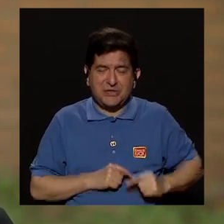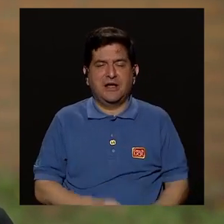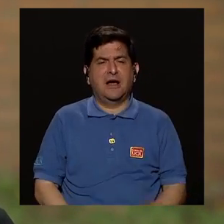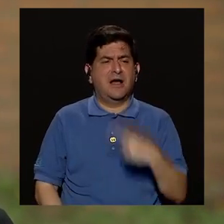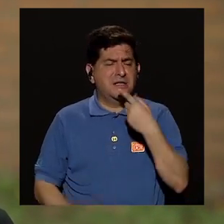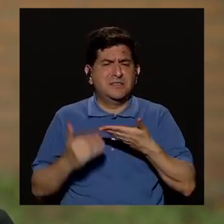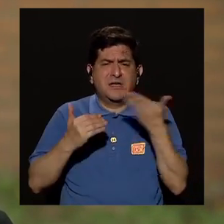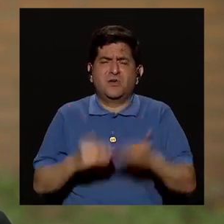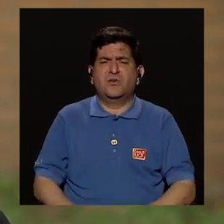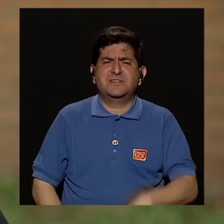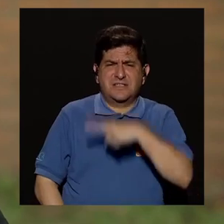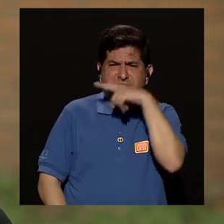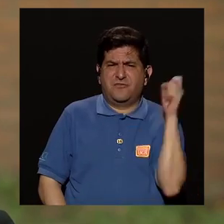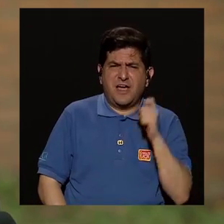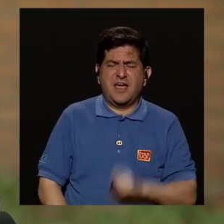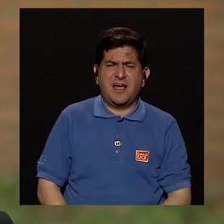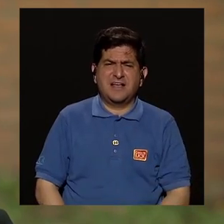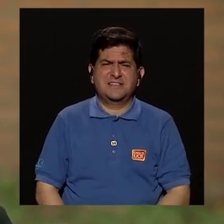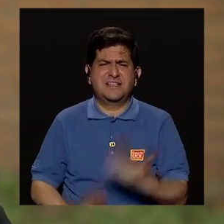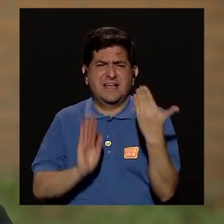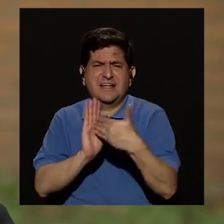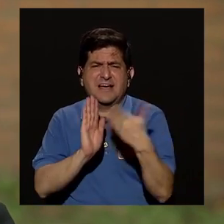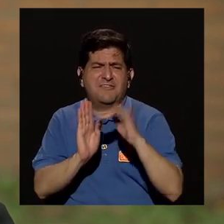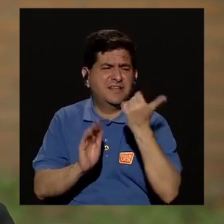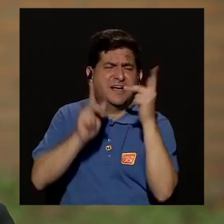decimos cosas feas hirientes